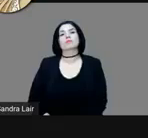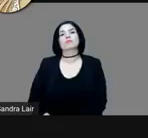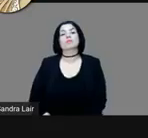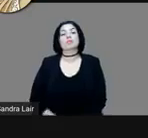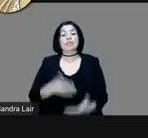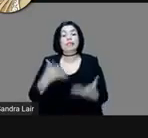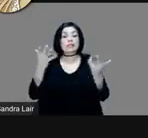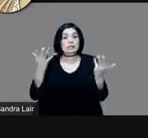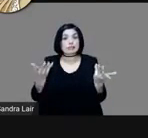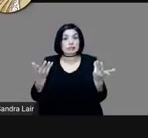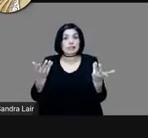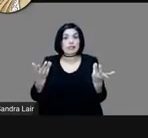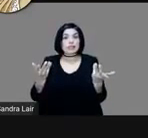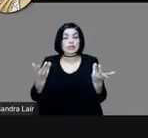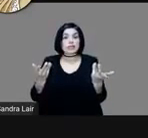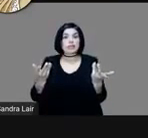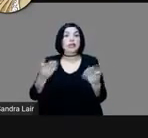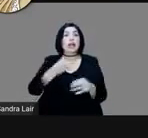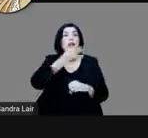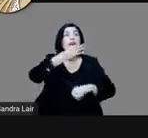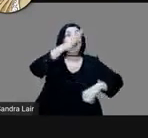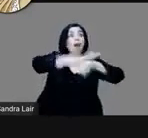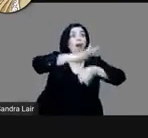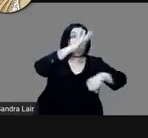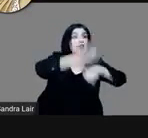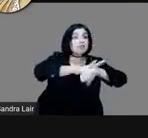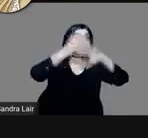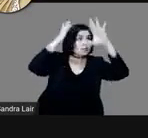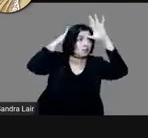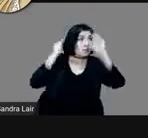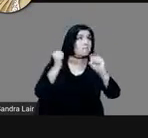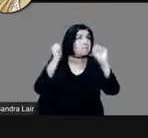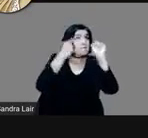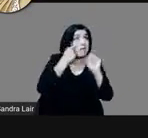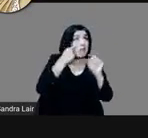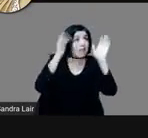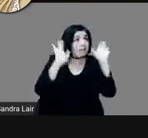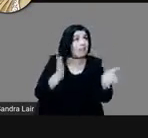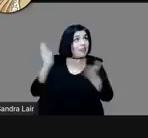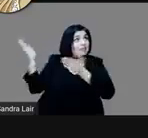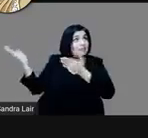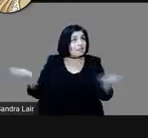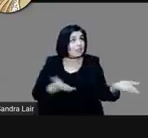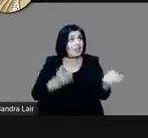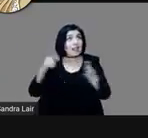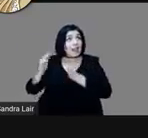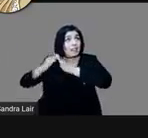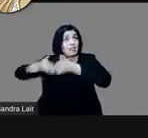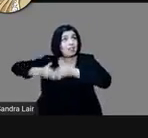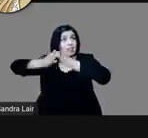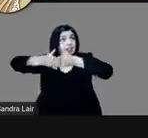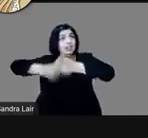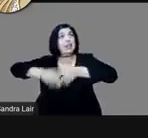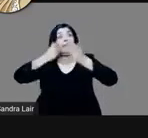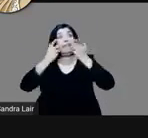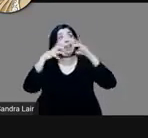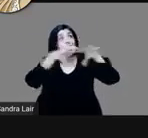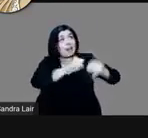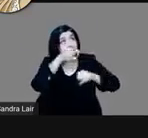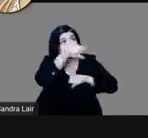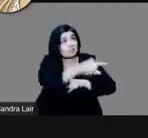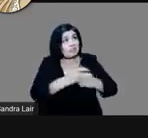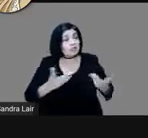a Tenochtitlán a Cortés de que ha llegado esta flota y que viene con las intenciones de detenerla.